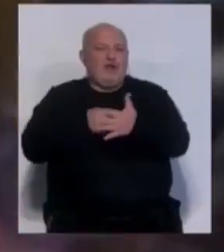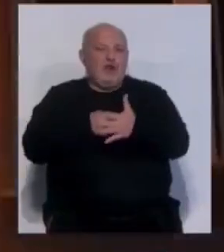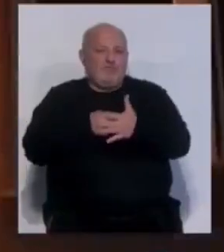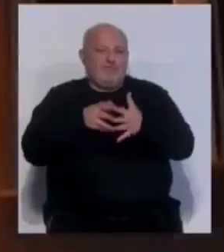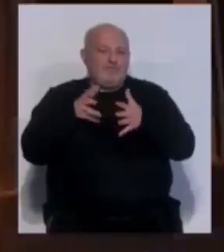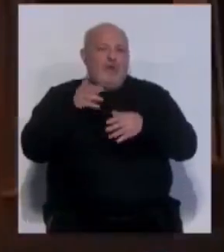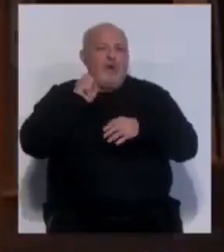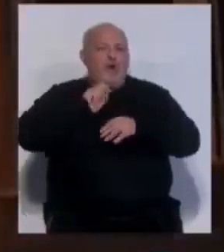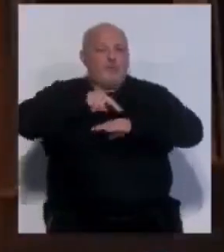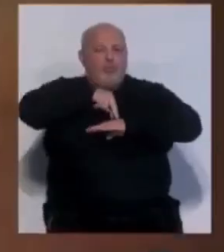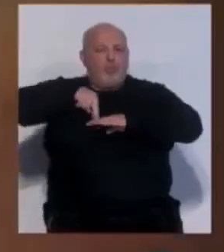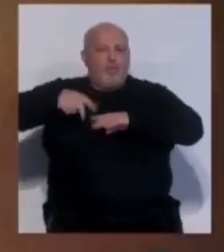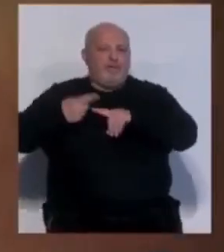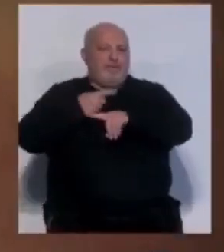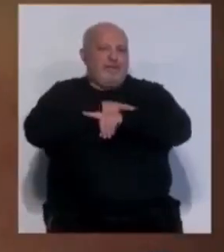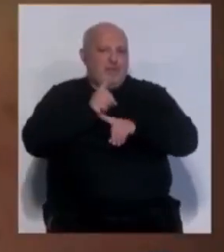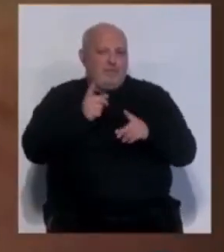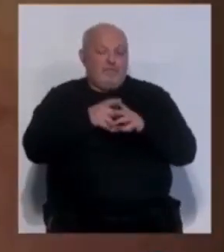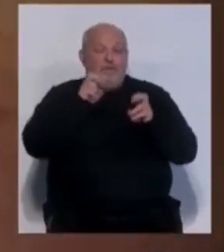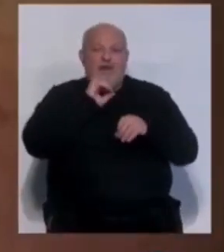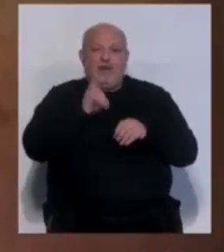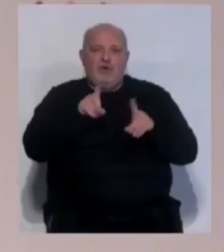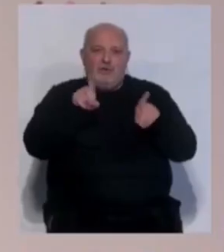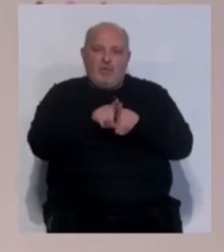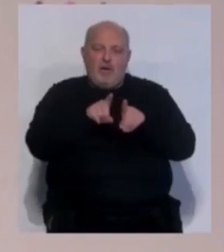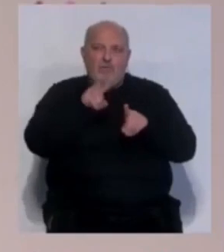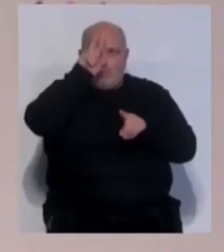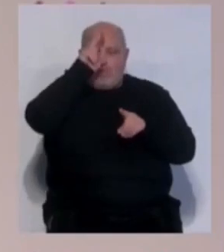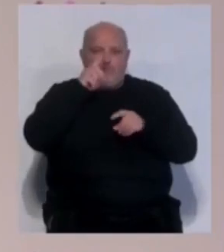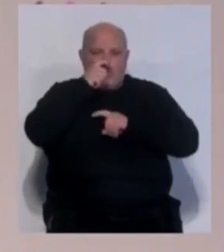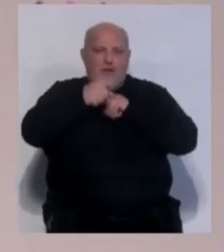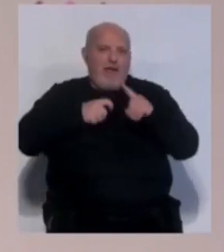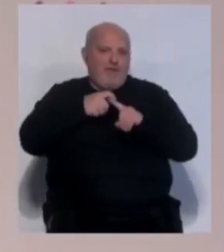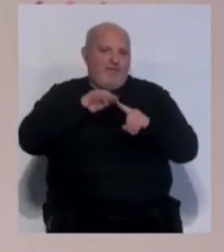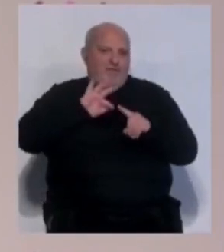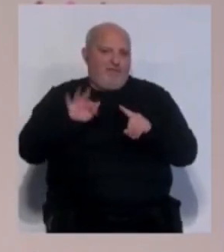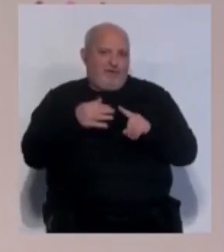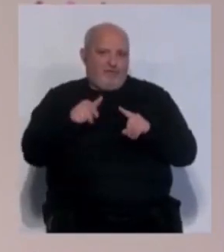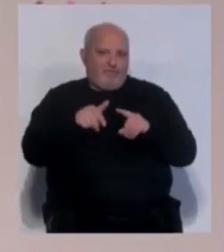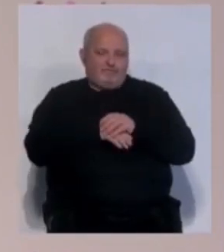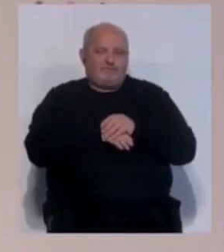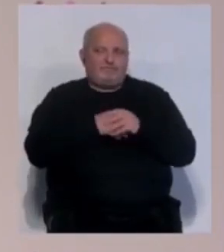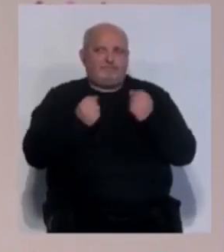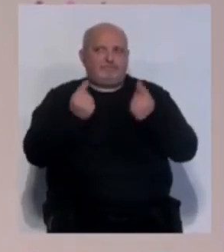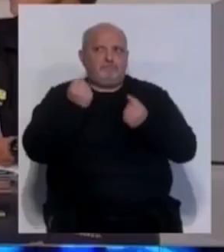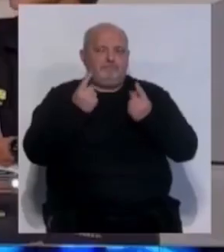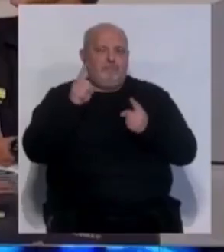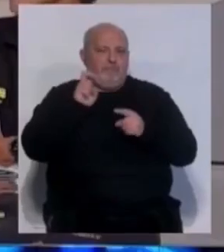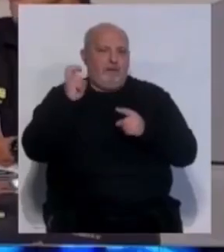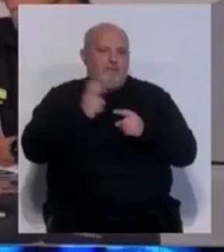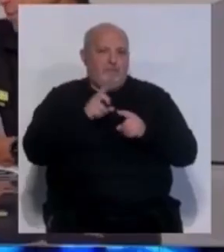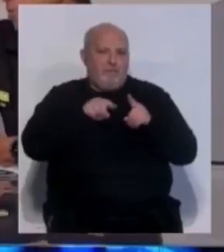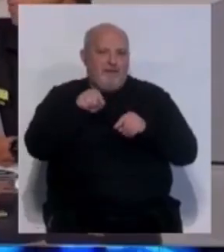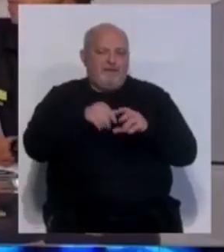o sobrecargar las regletas. El tema eléctrico también es algo que siempre nos preocupa, todos los años tenemos algún tipo de incidencia